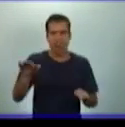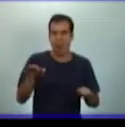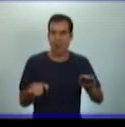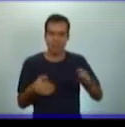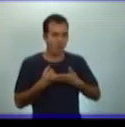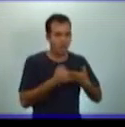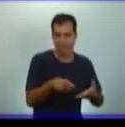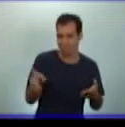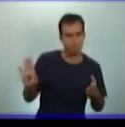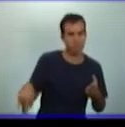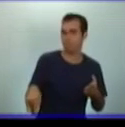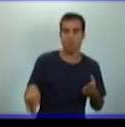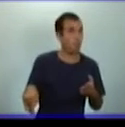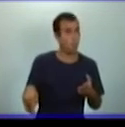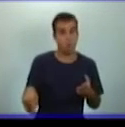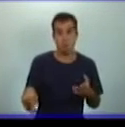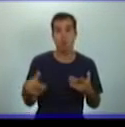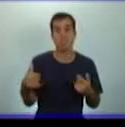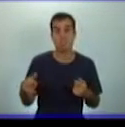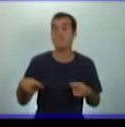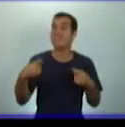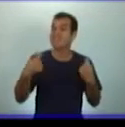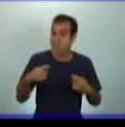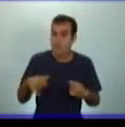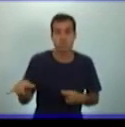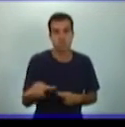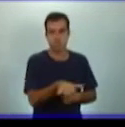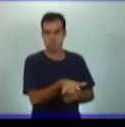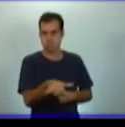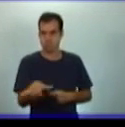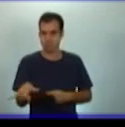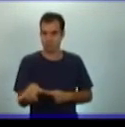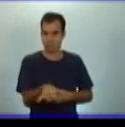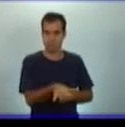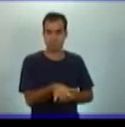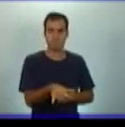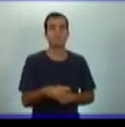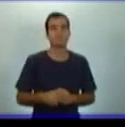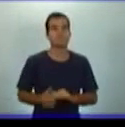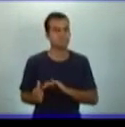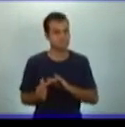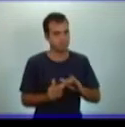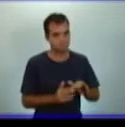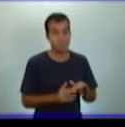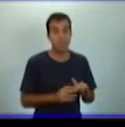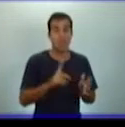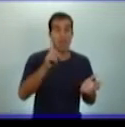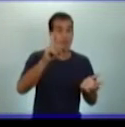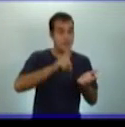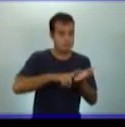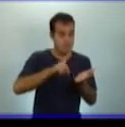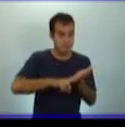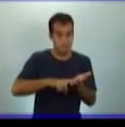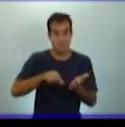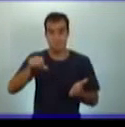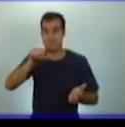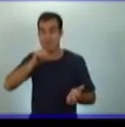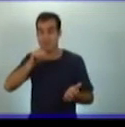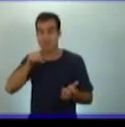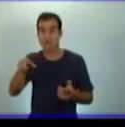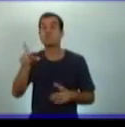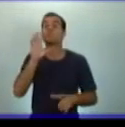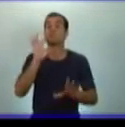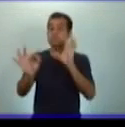Allí en ese articulado también se destaca que tanto la maternidad como la paternidad son protegidas por el Estado.